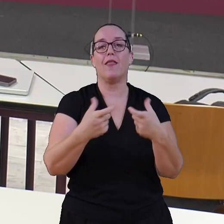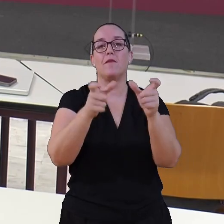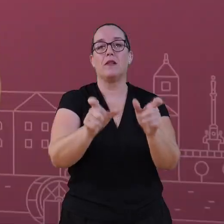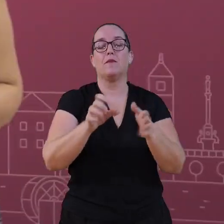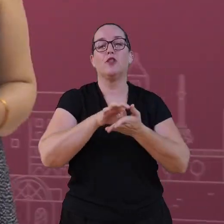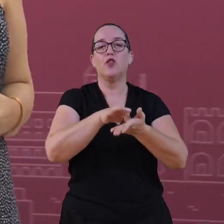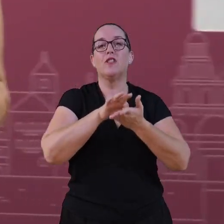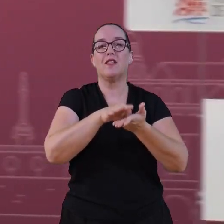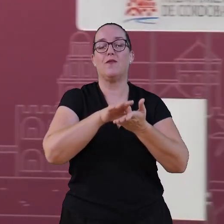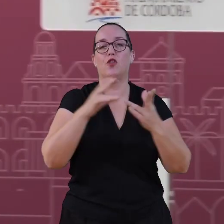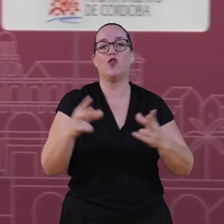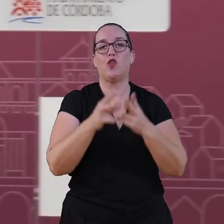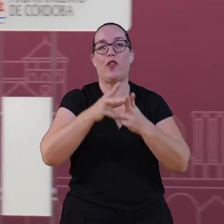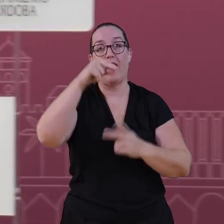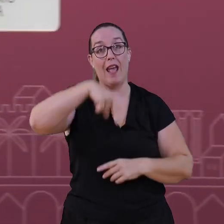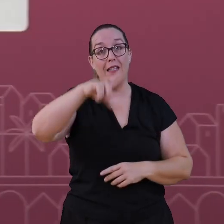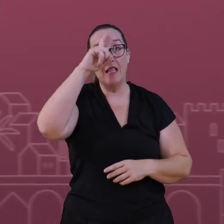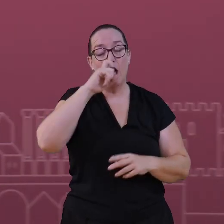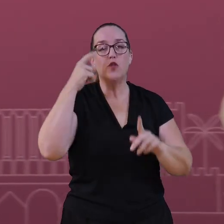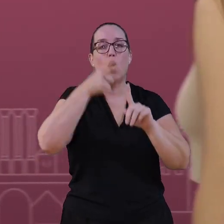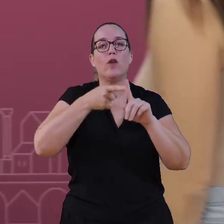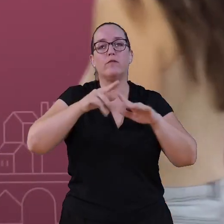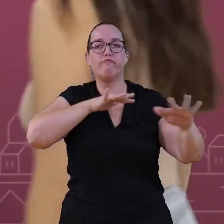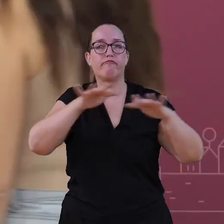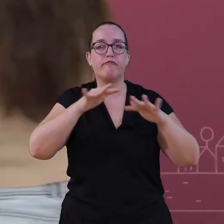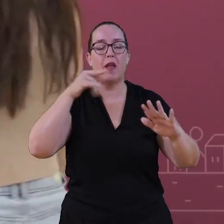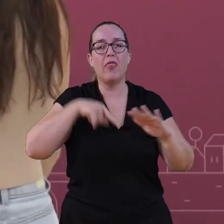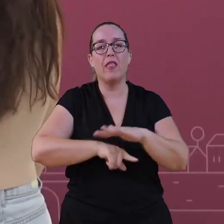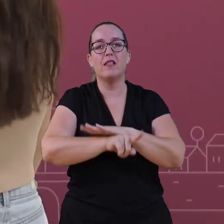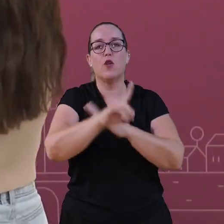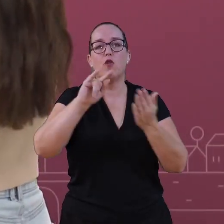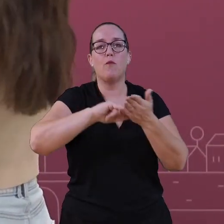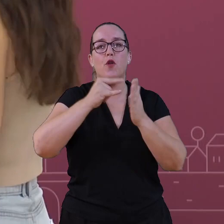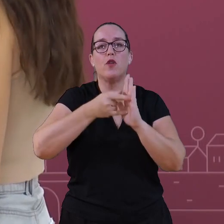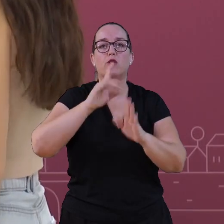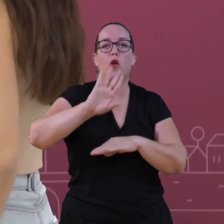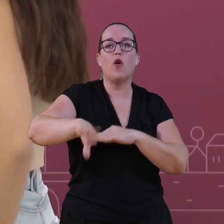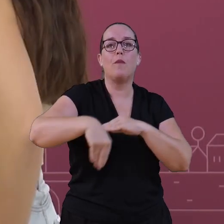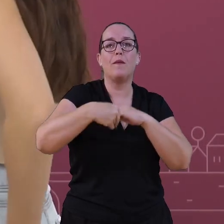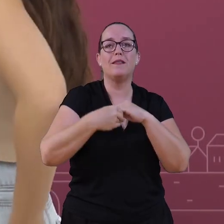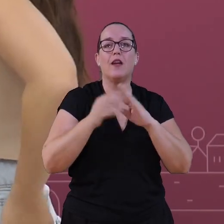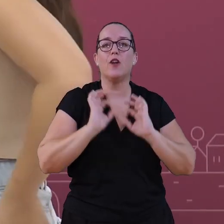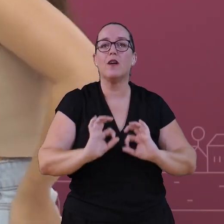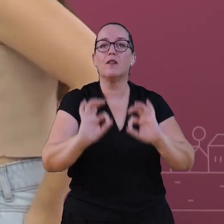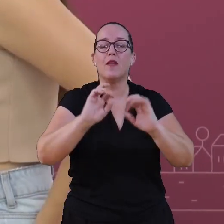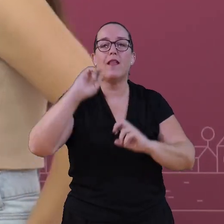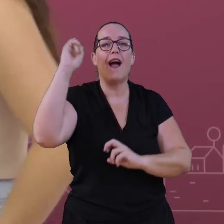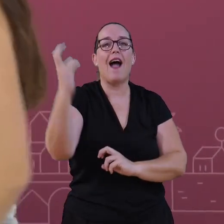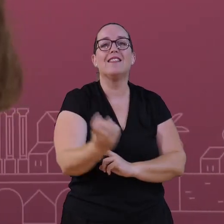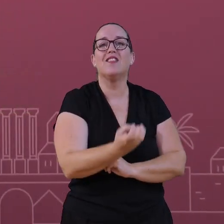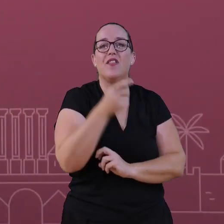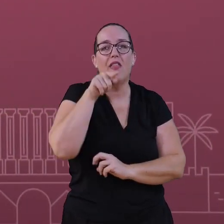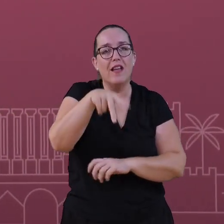con la finalidad de promover el desarrollo de proyectos complementarios de las atribuciones y actividades de esa delegación